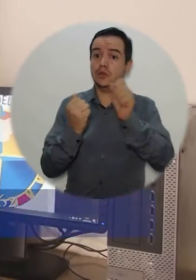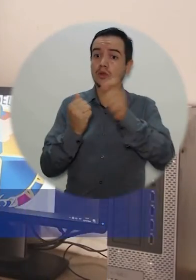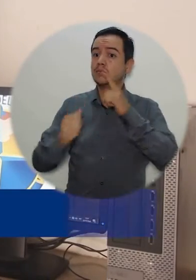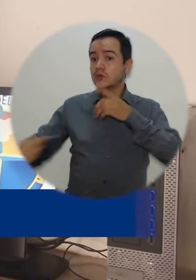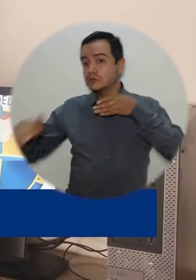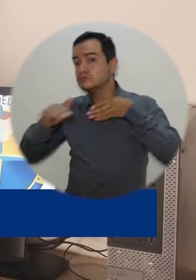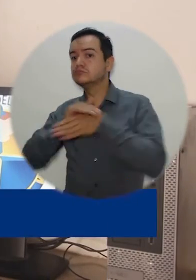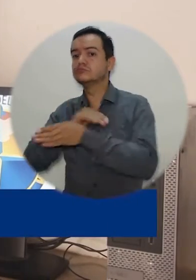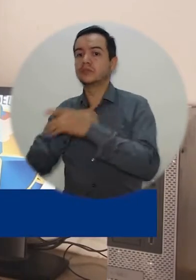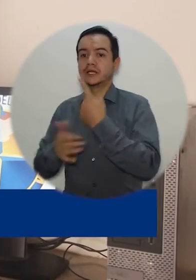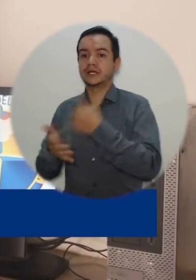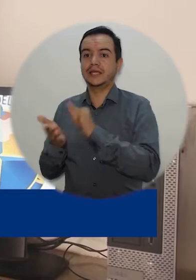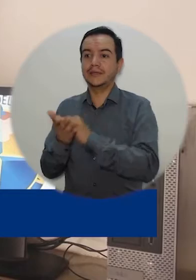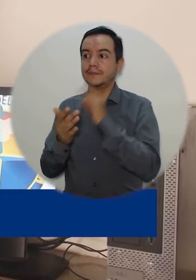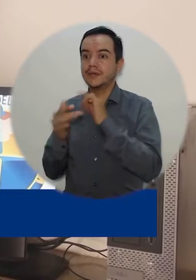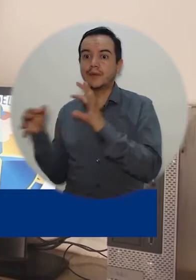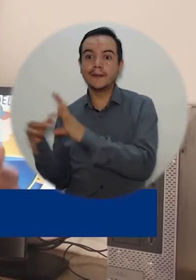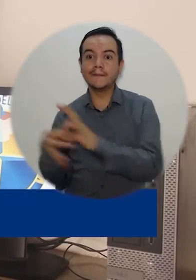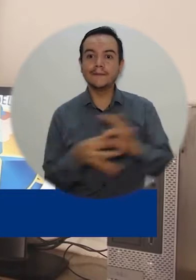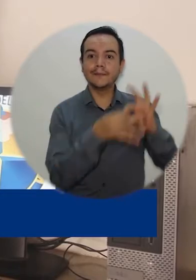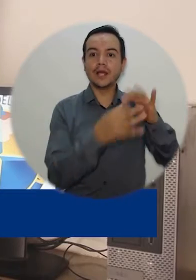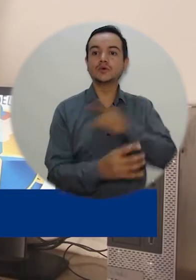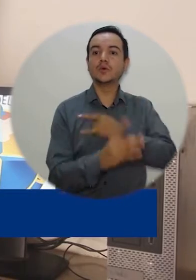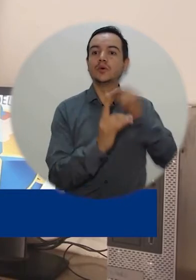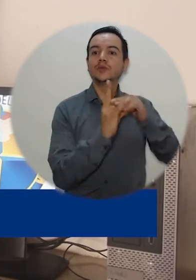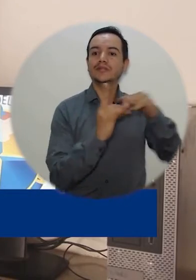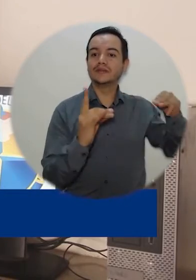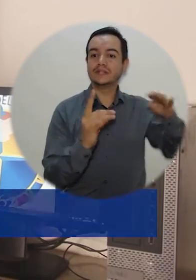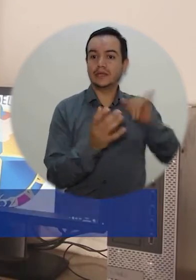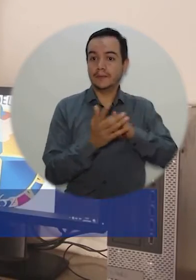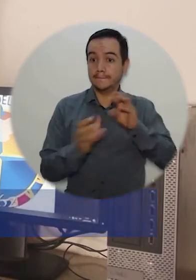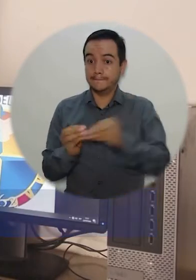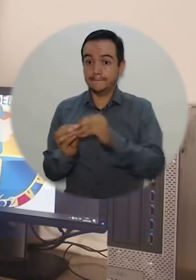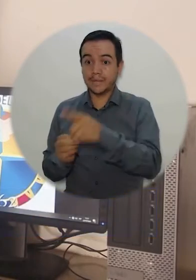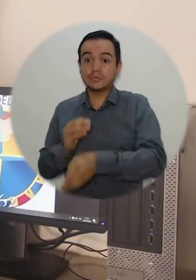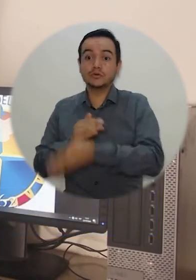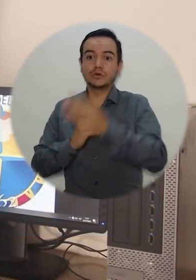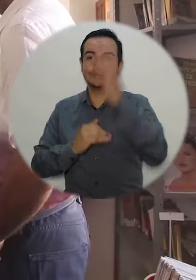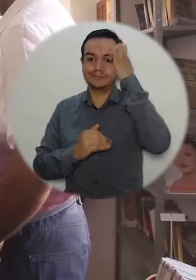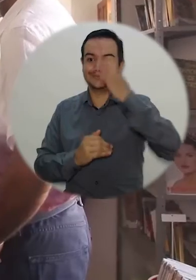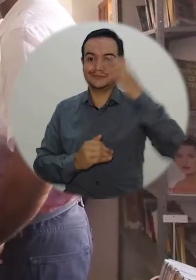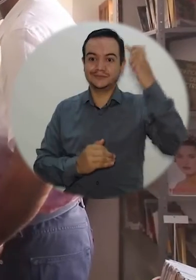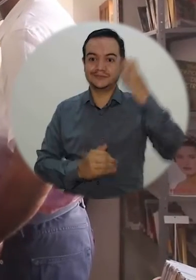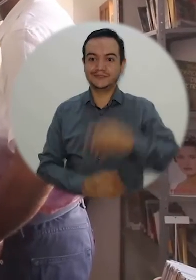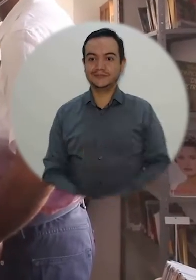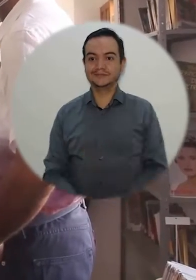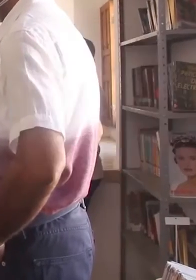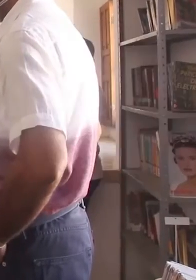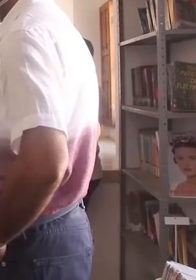del SENA tengan acceso directo a la universidad y también puedan ser profesionales.